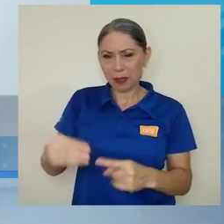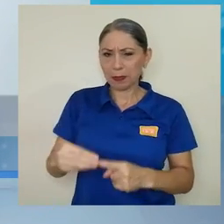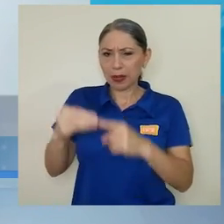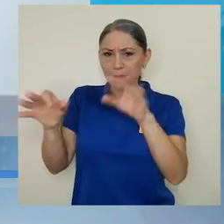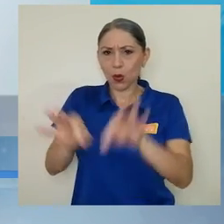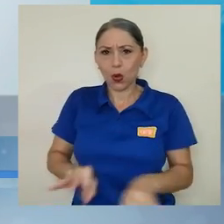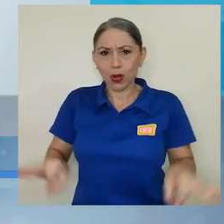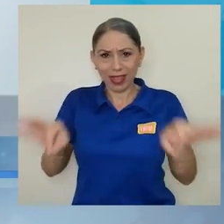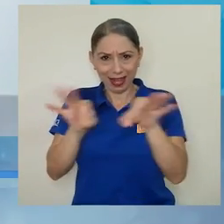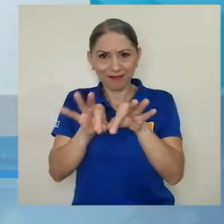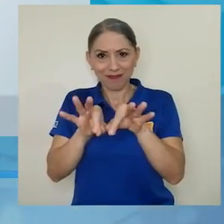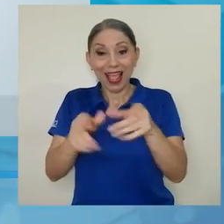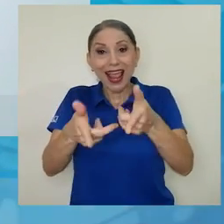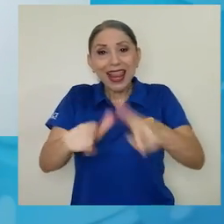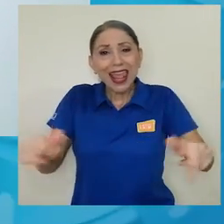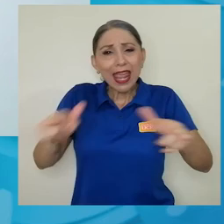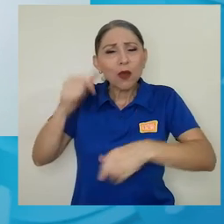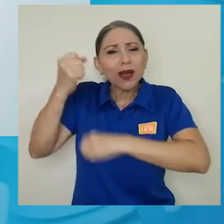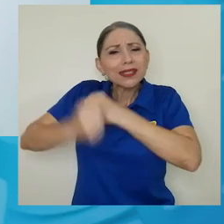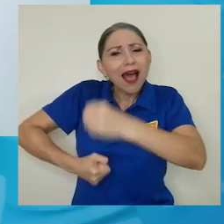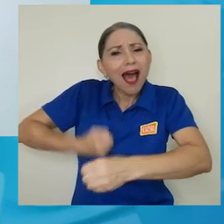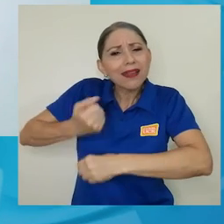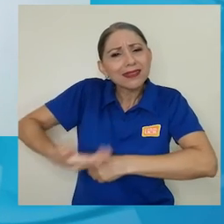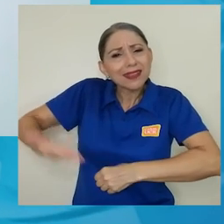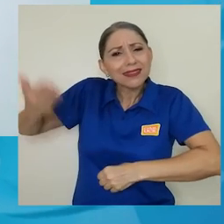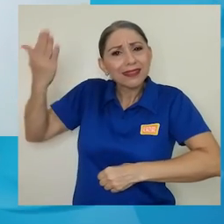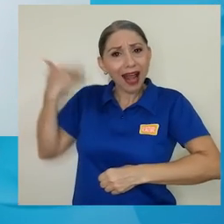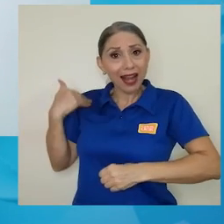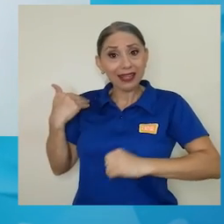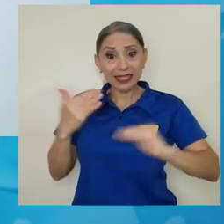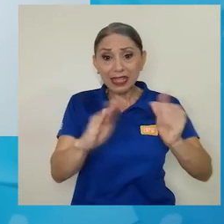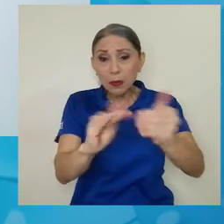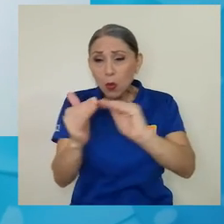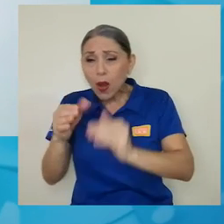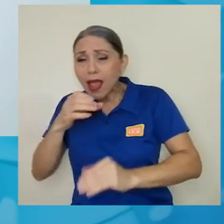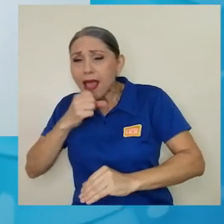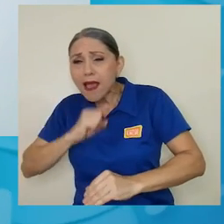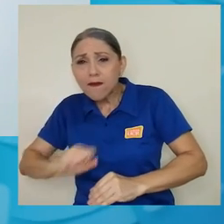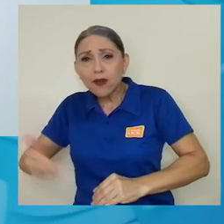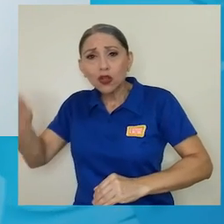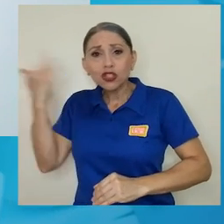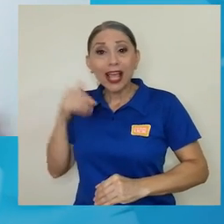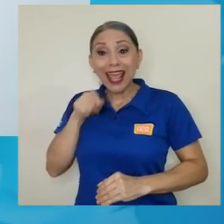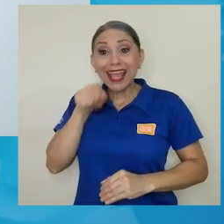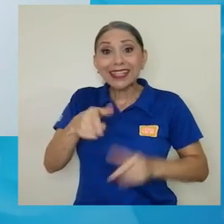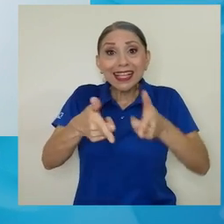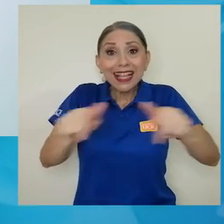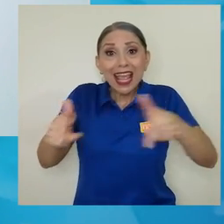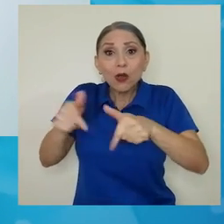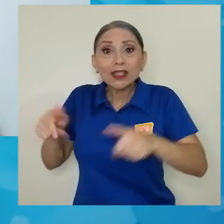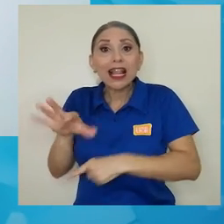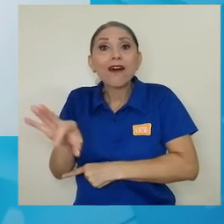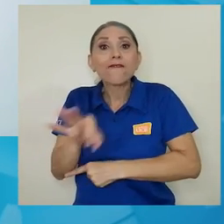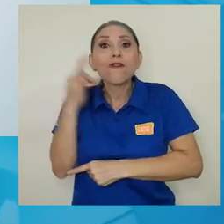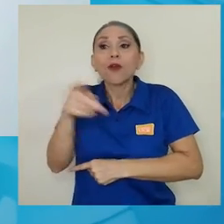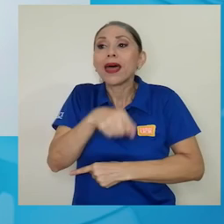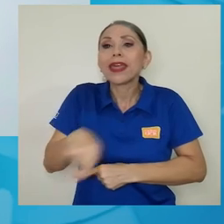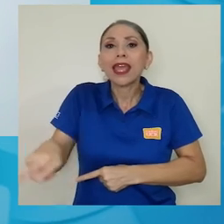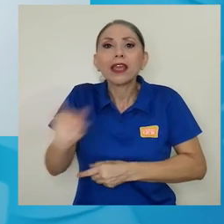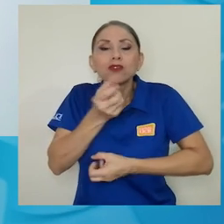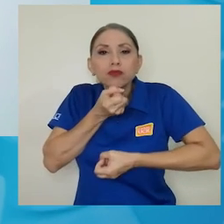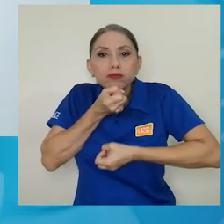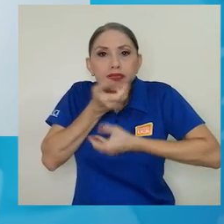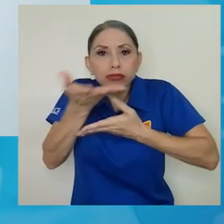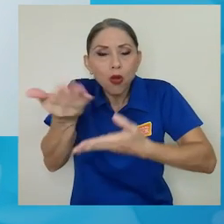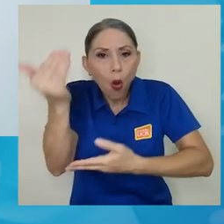primordial, las lenguas ancestrales de cada uno de estos pueblos son los vehículos de transmisión de su conocimiento